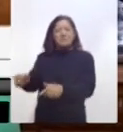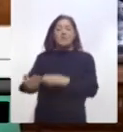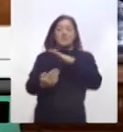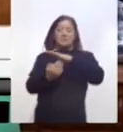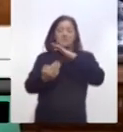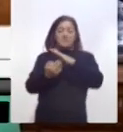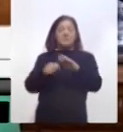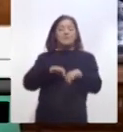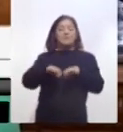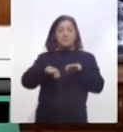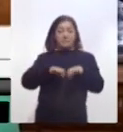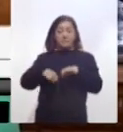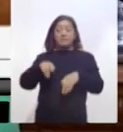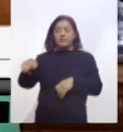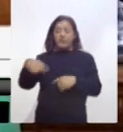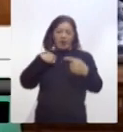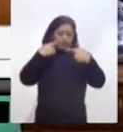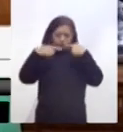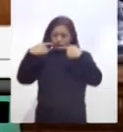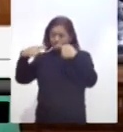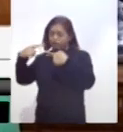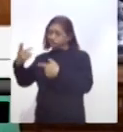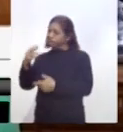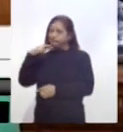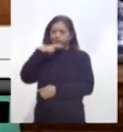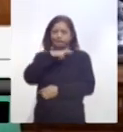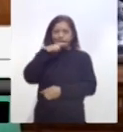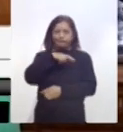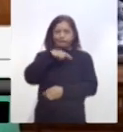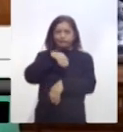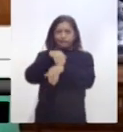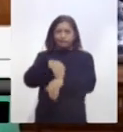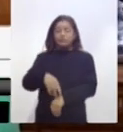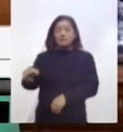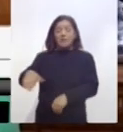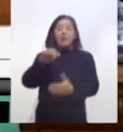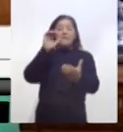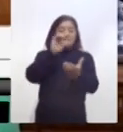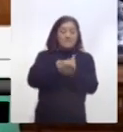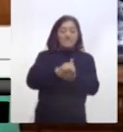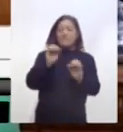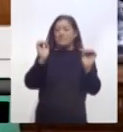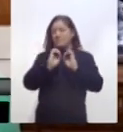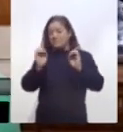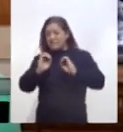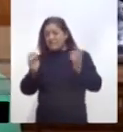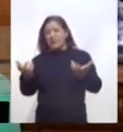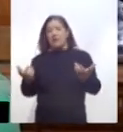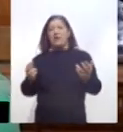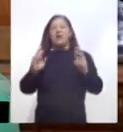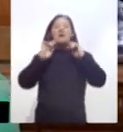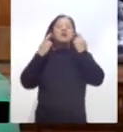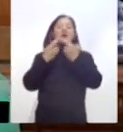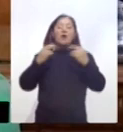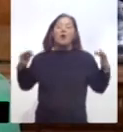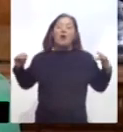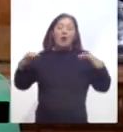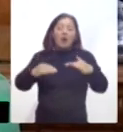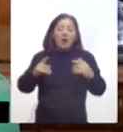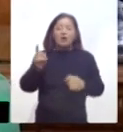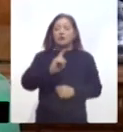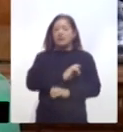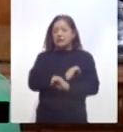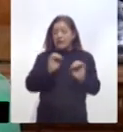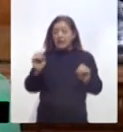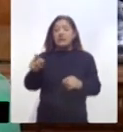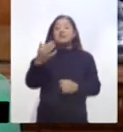acatamos de inmediato, no reuniones masivas, no bodas, no reuniones más de 50 personas